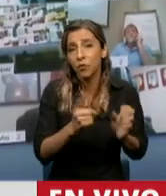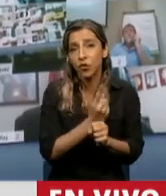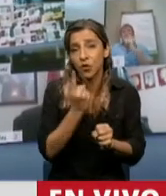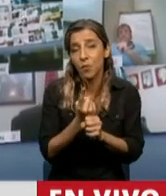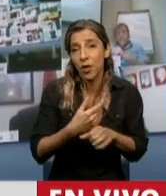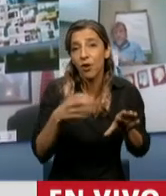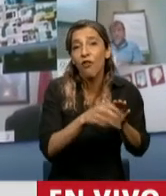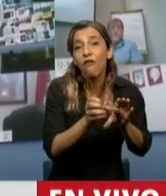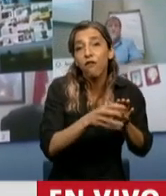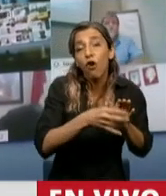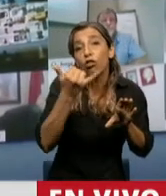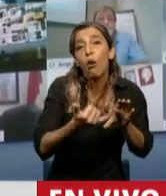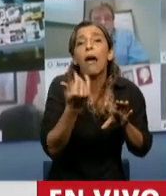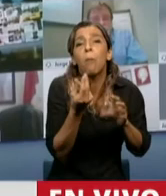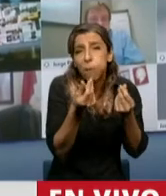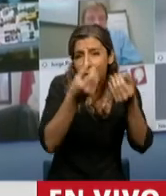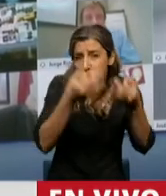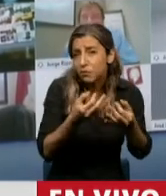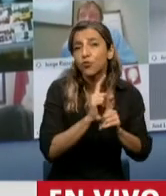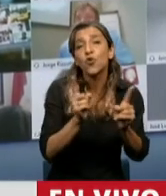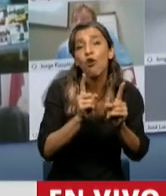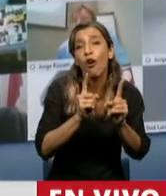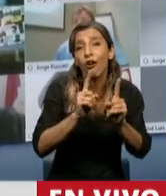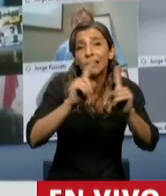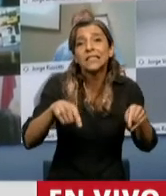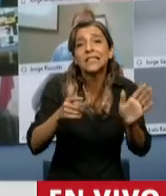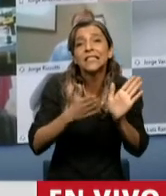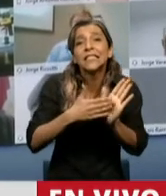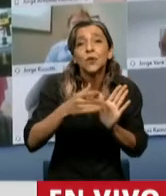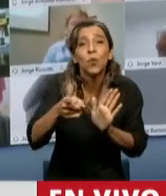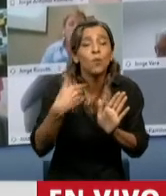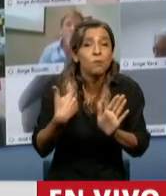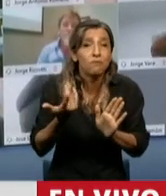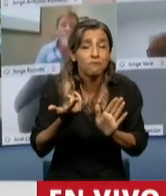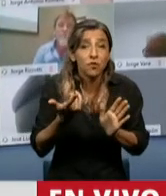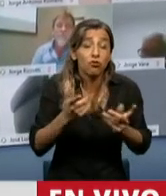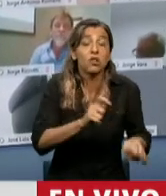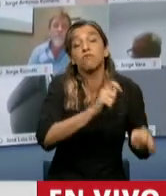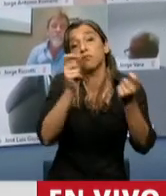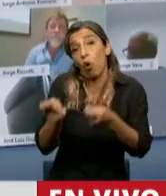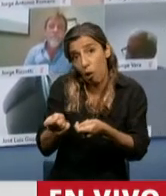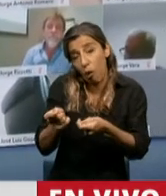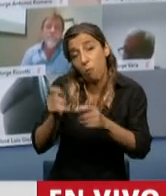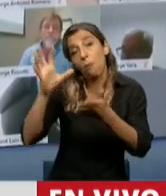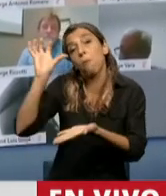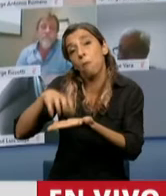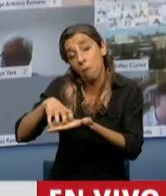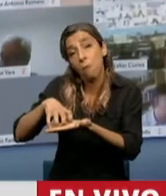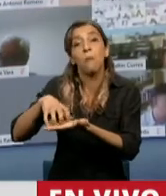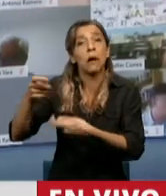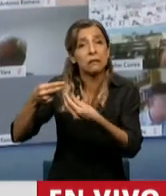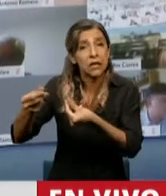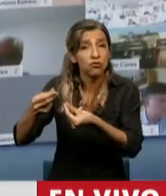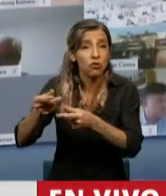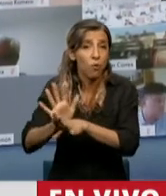Fondo de Garantía tiene un montón de títulos públicos que se los va a transferir a su alter ego, que es el Tesoro, con títulos públicos. Con